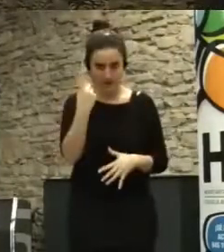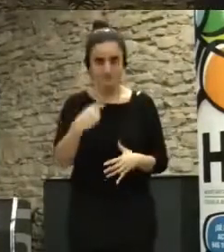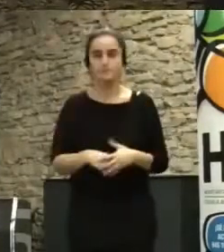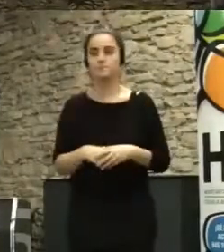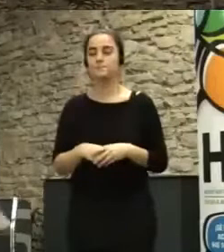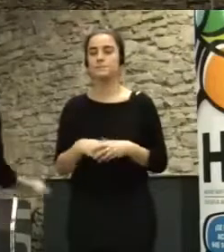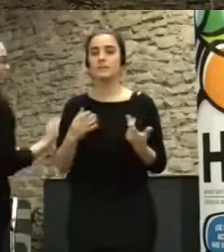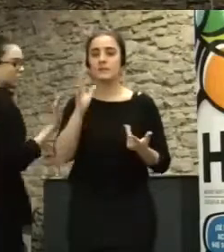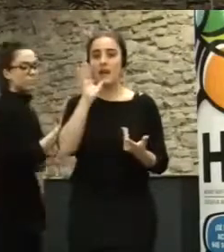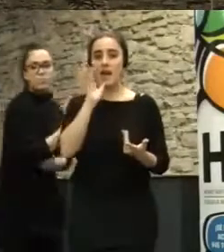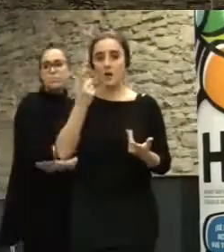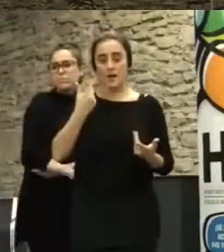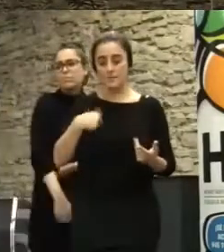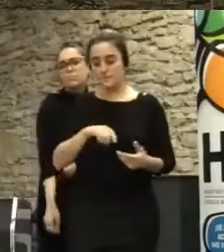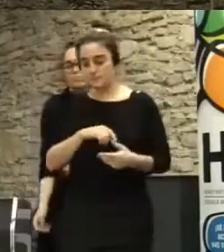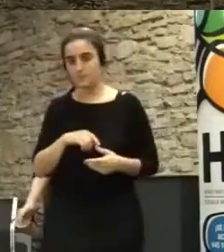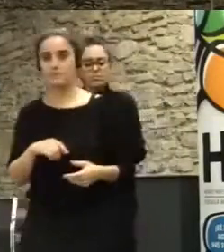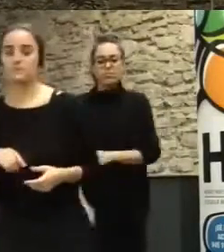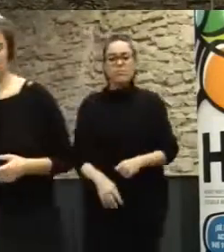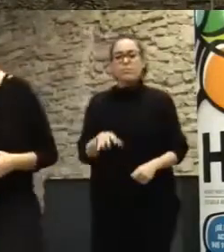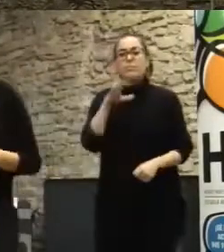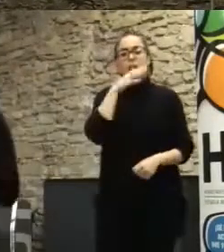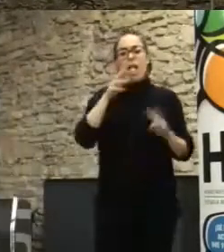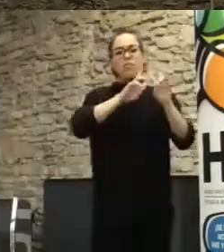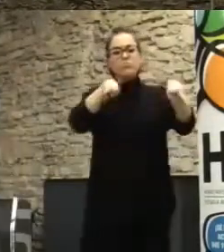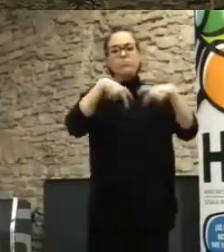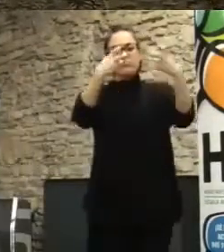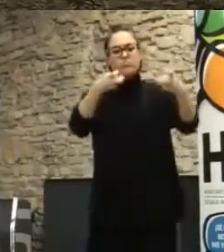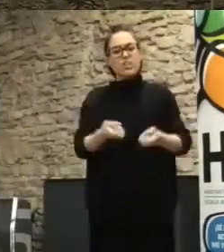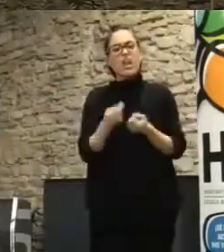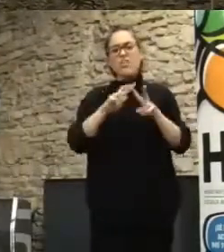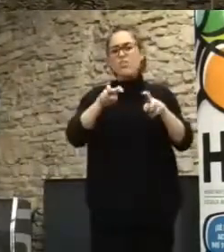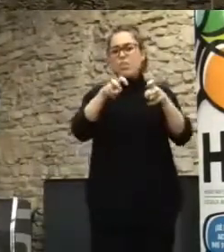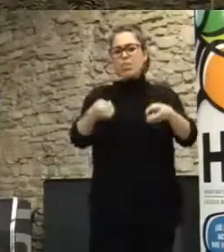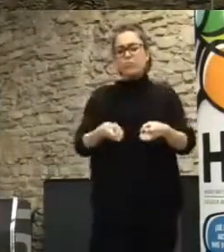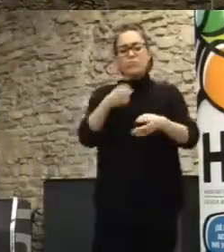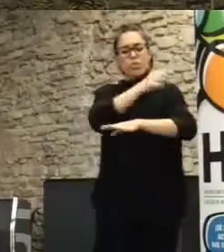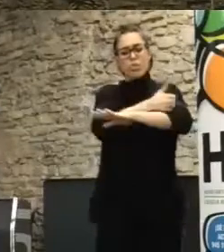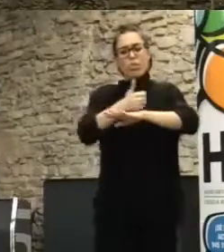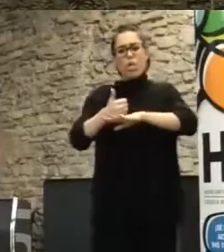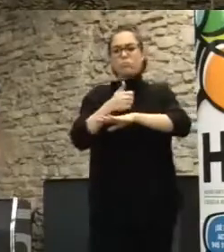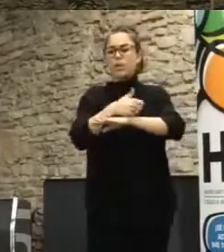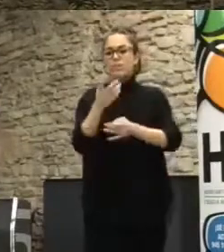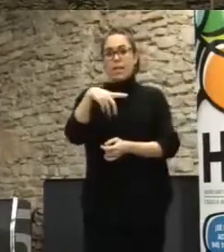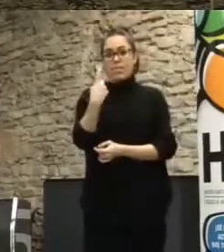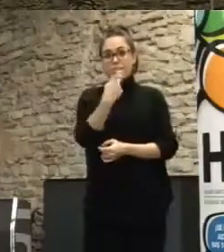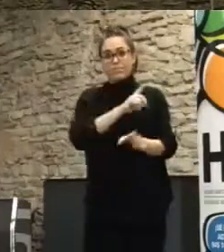en Medialas Prado. cambiado su relato. Ahora es un laboratorio de innovación ciudadana, en el que la participación es bastante crucial.